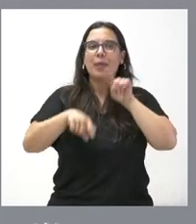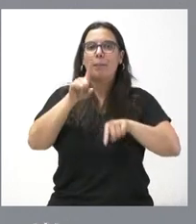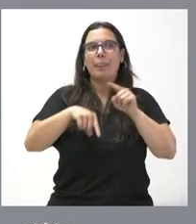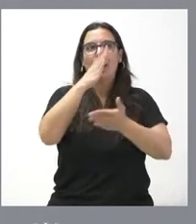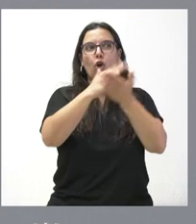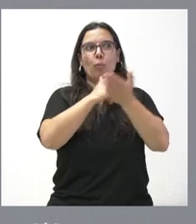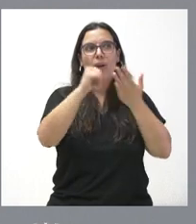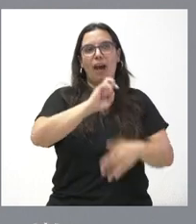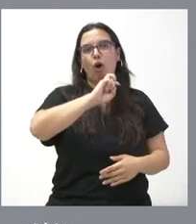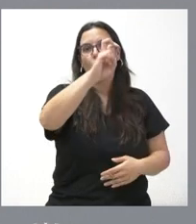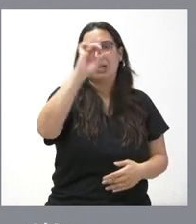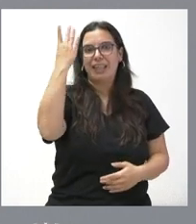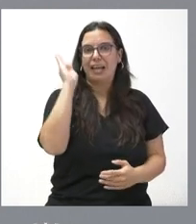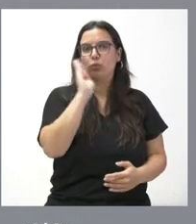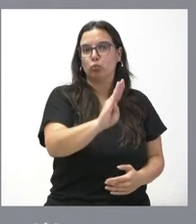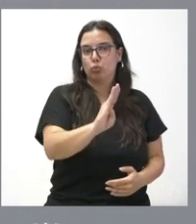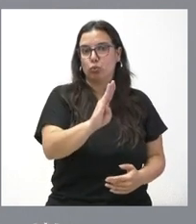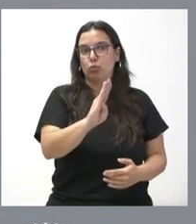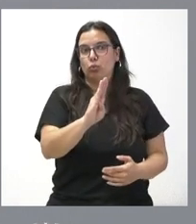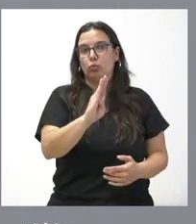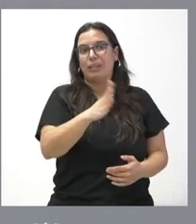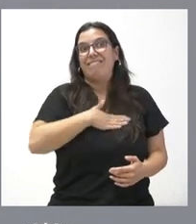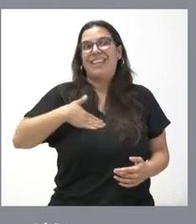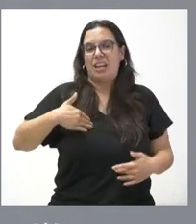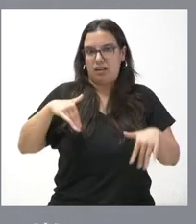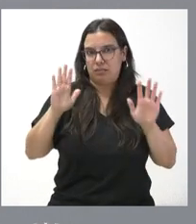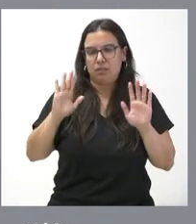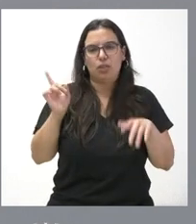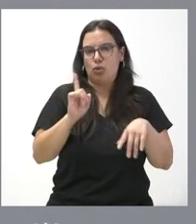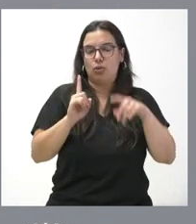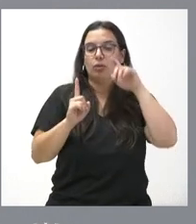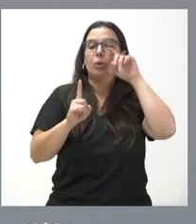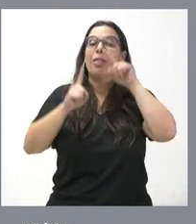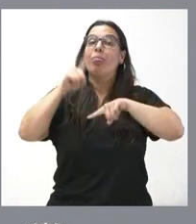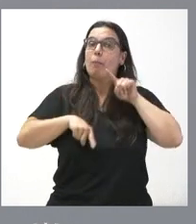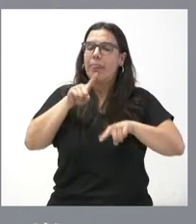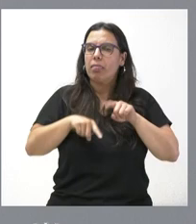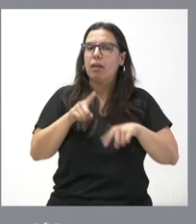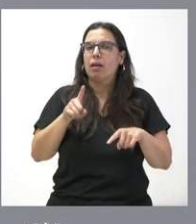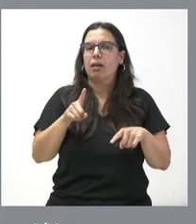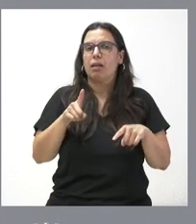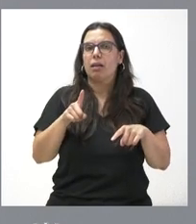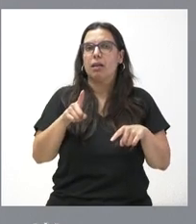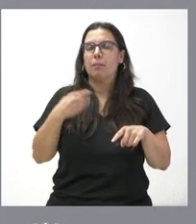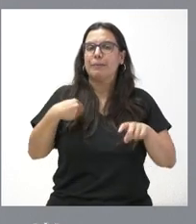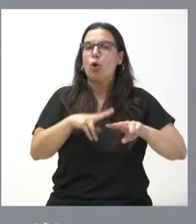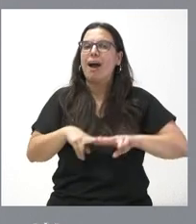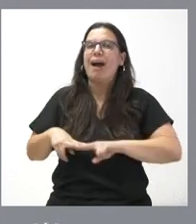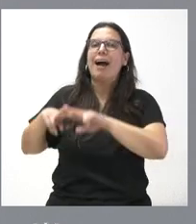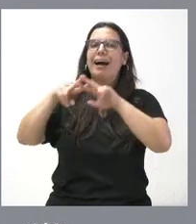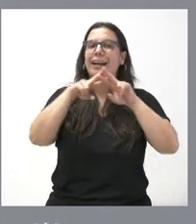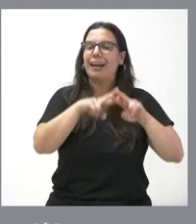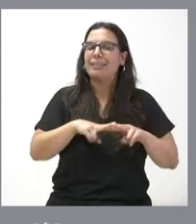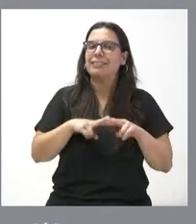comunidad autónoma concreta, que usted llama pretensión de otra comunidad autónoma. Estaría en función del análisis del